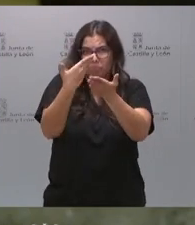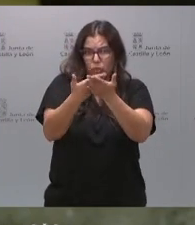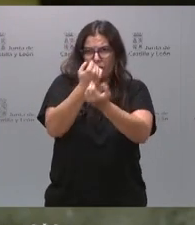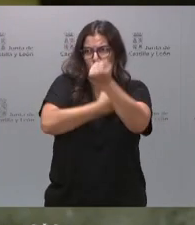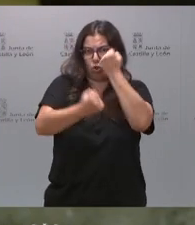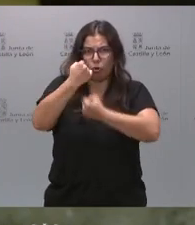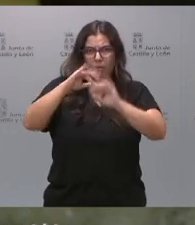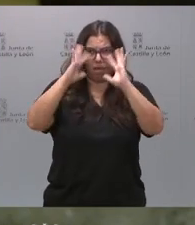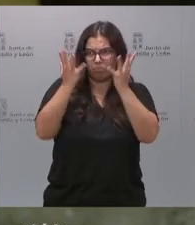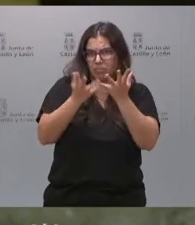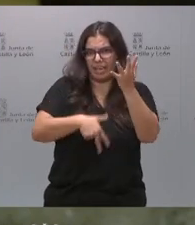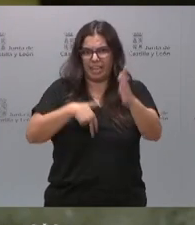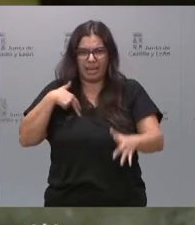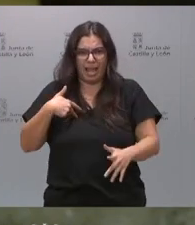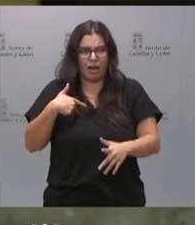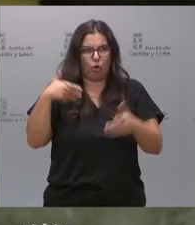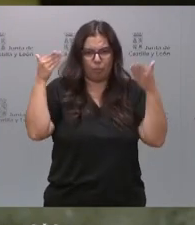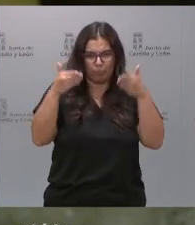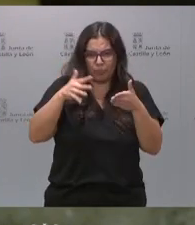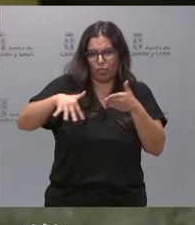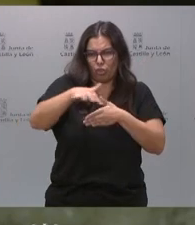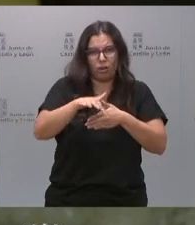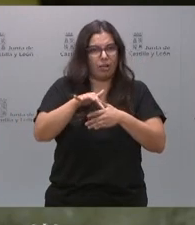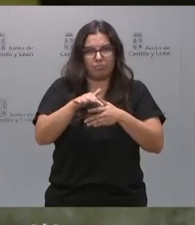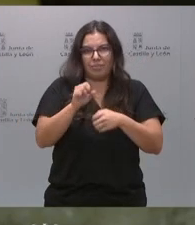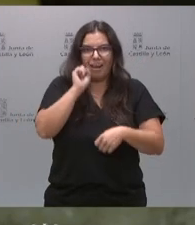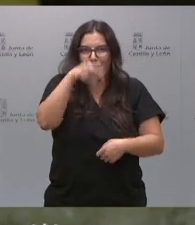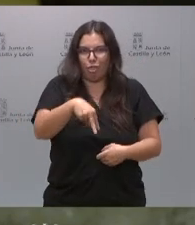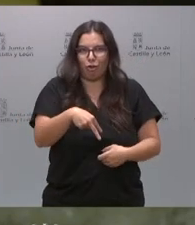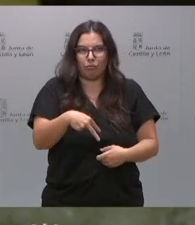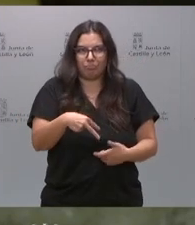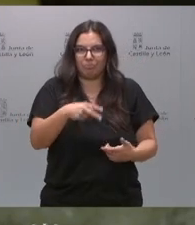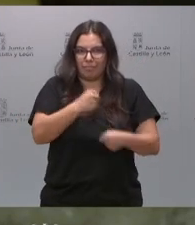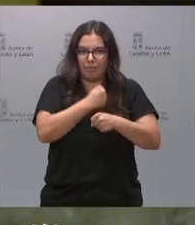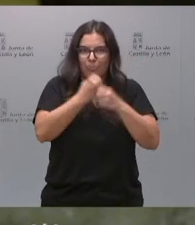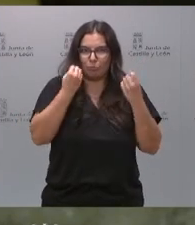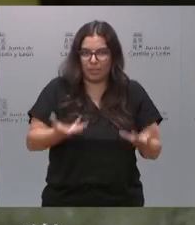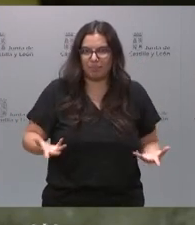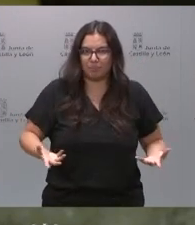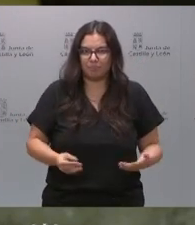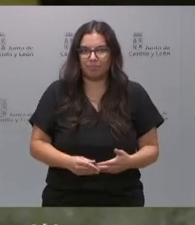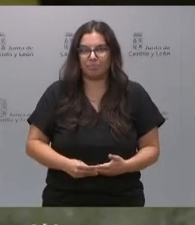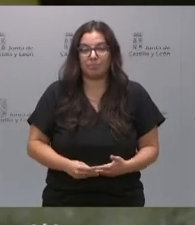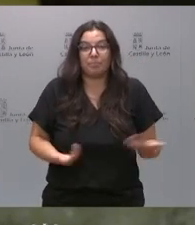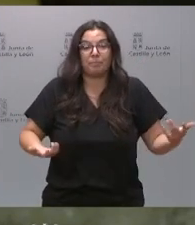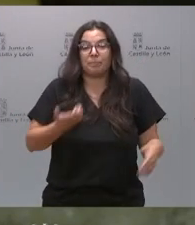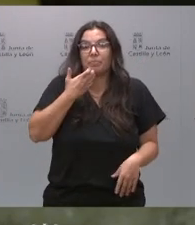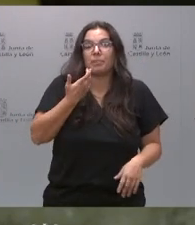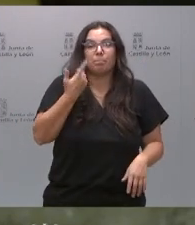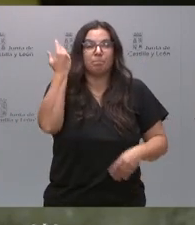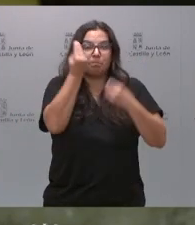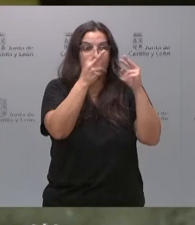macroeconómicos y económicos y microeconómicos nos dan la razón a la labor que estamos haciendo. Si uno analiza